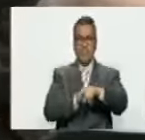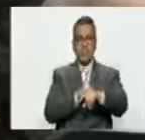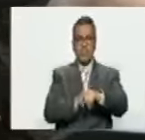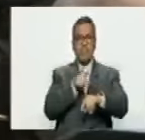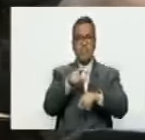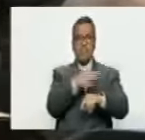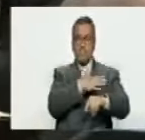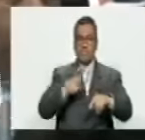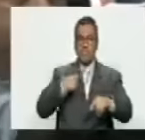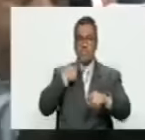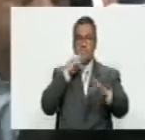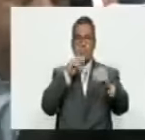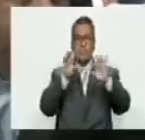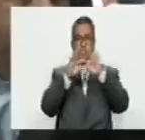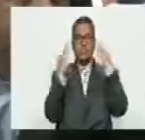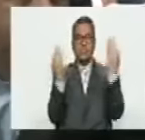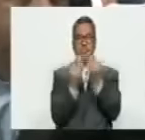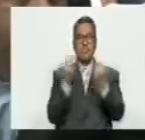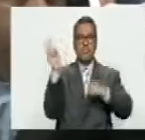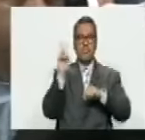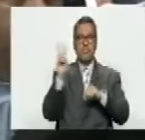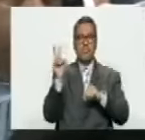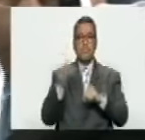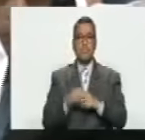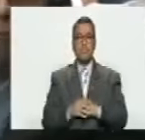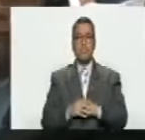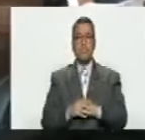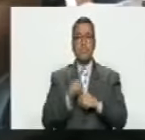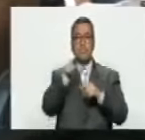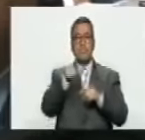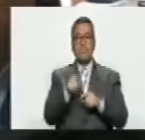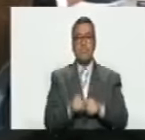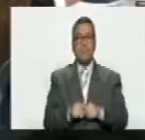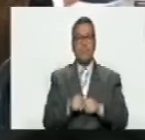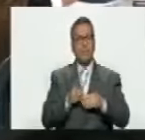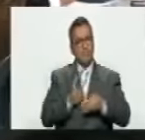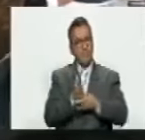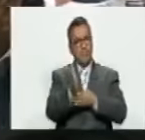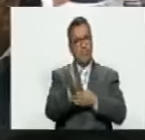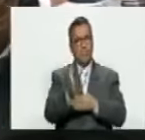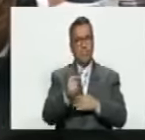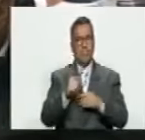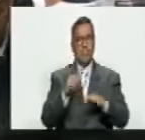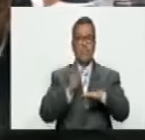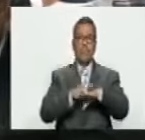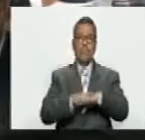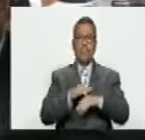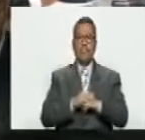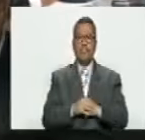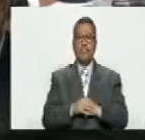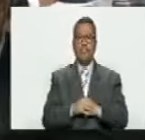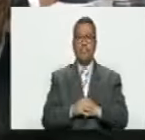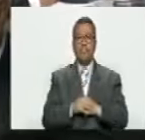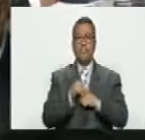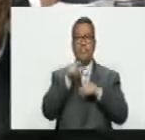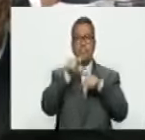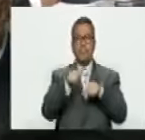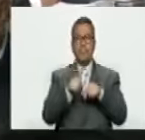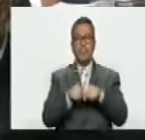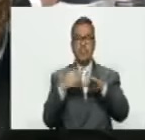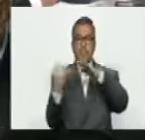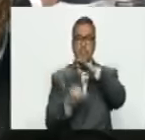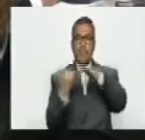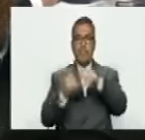quiero hablarle a la familia venezolana. Una vez que ha corrido lo que ha pasado, una vez que las